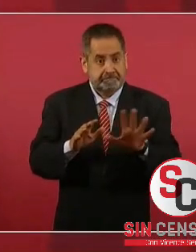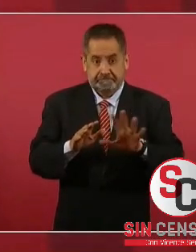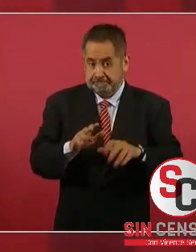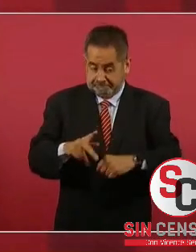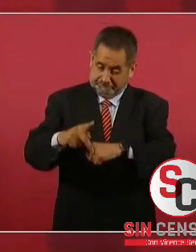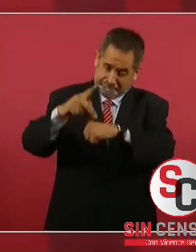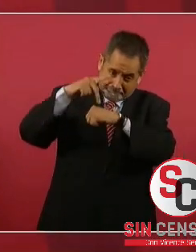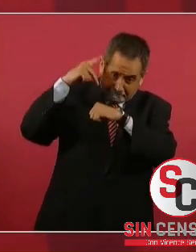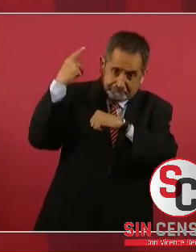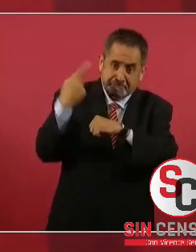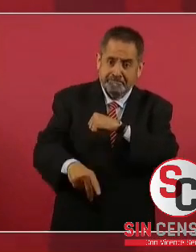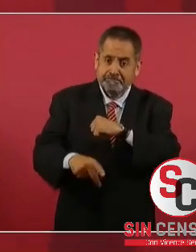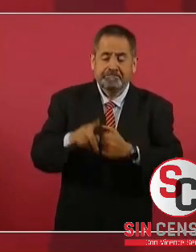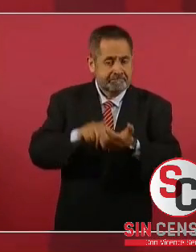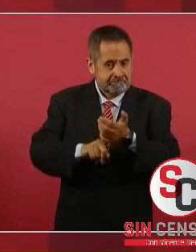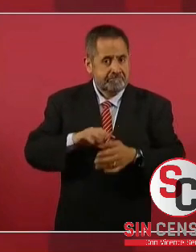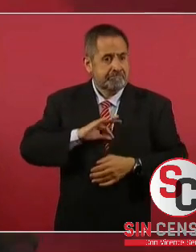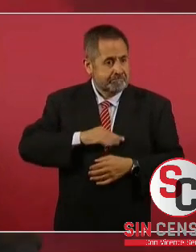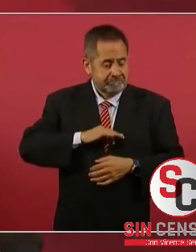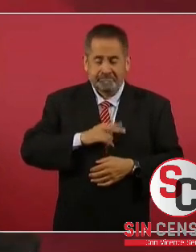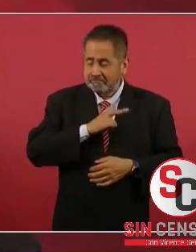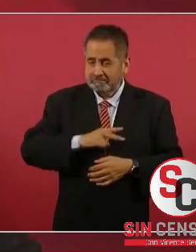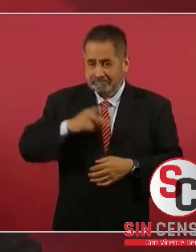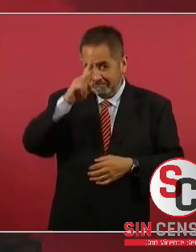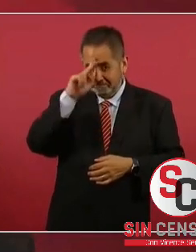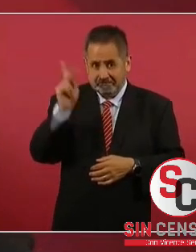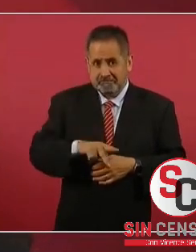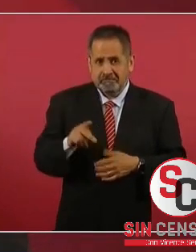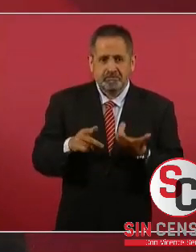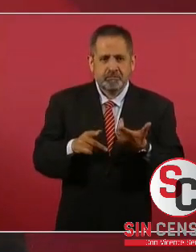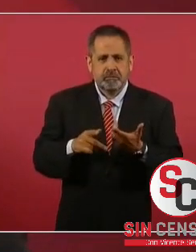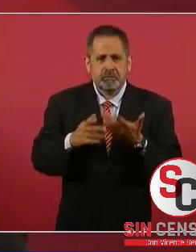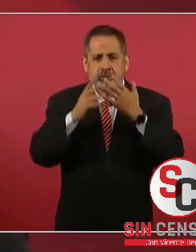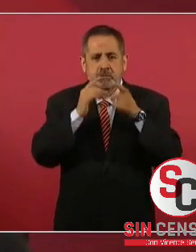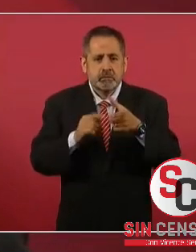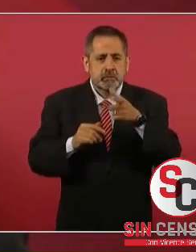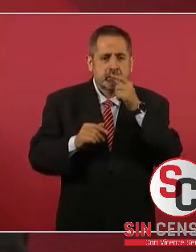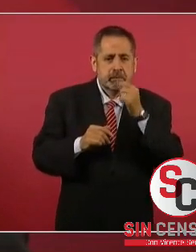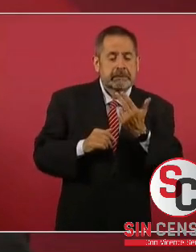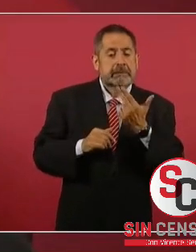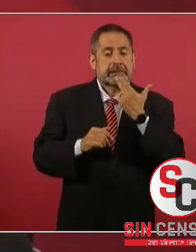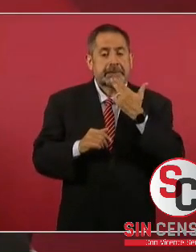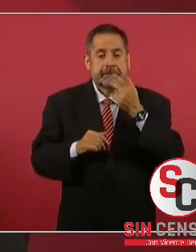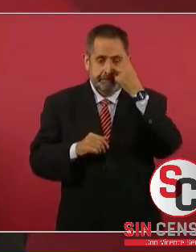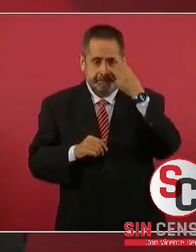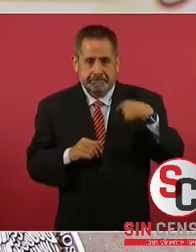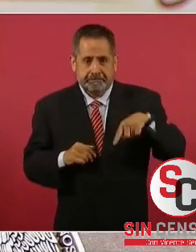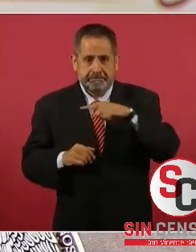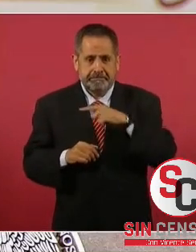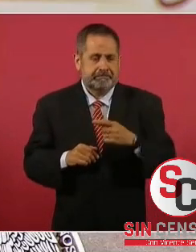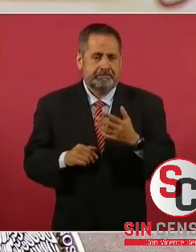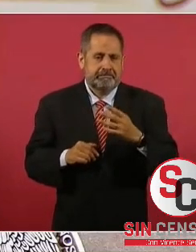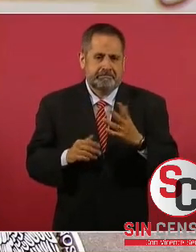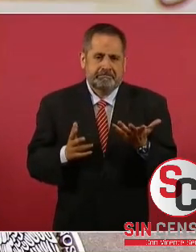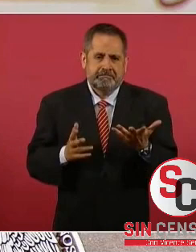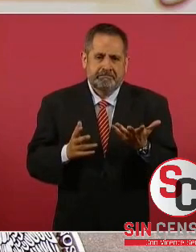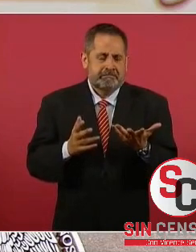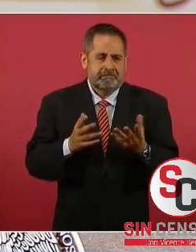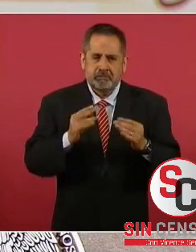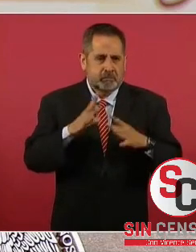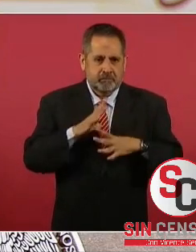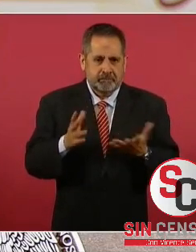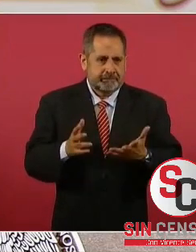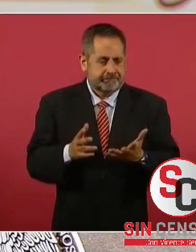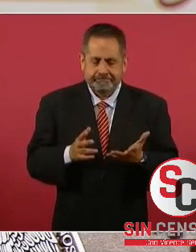tóxicos, no hay dosis de tabaco que pueda ser benéfica para el cuerpo humano, no hay dosis de tabaco segura